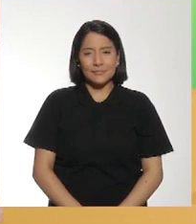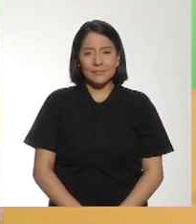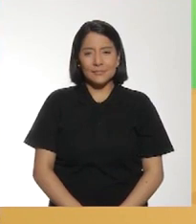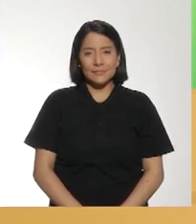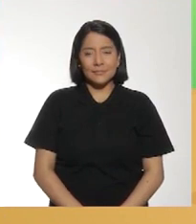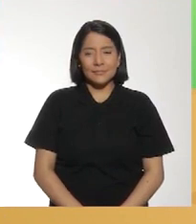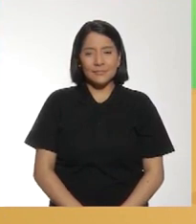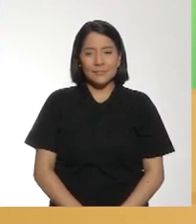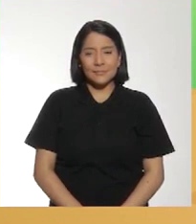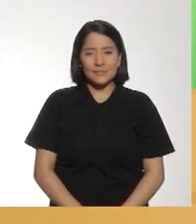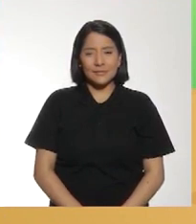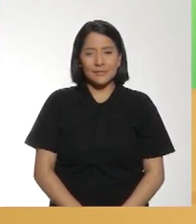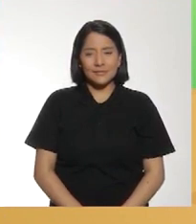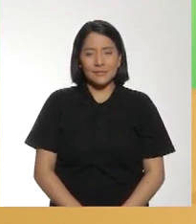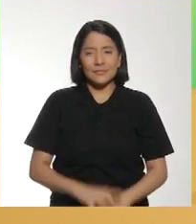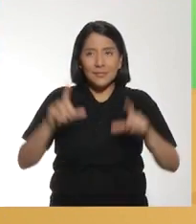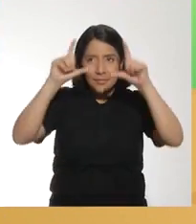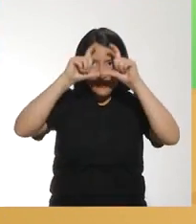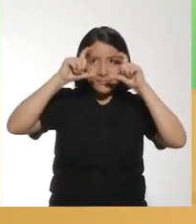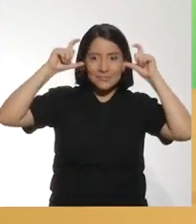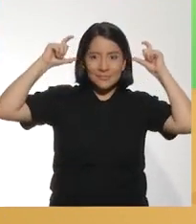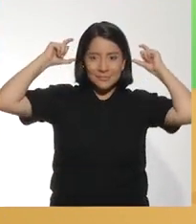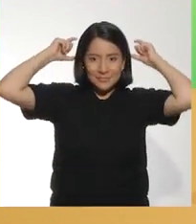Ya Ya, ya